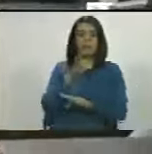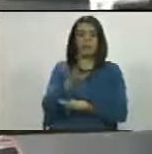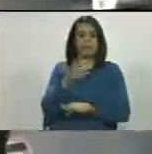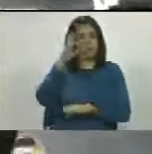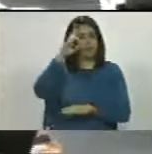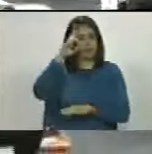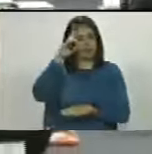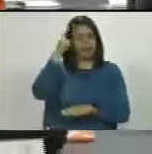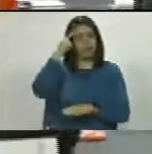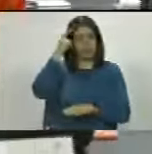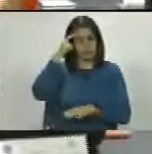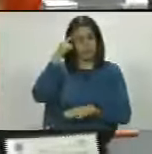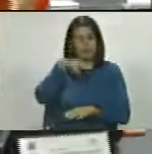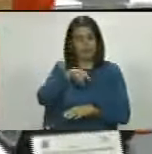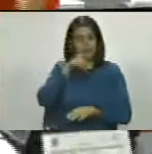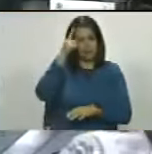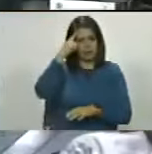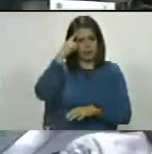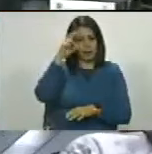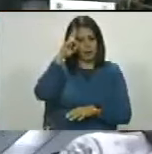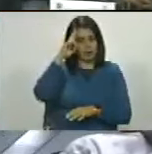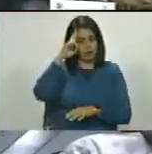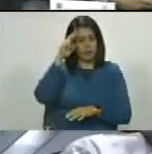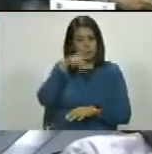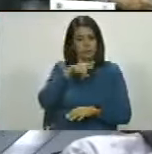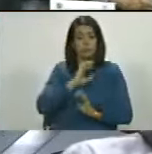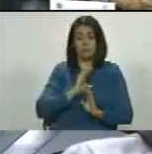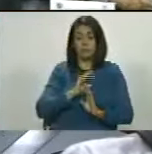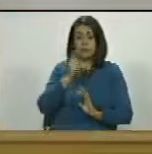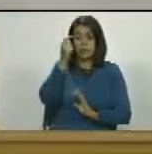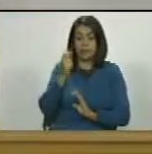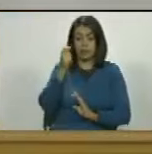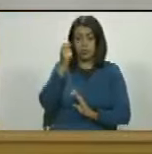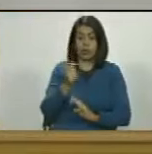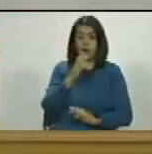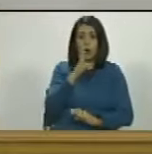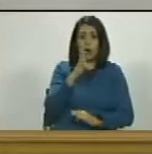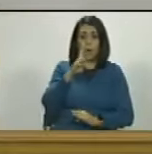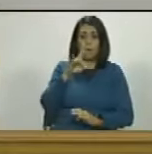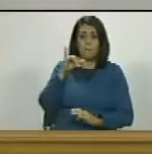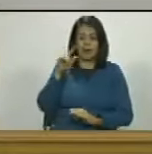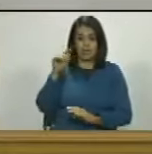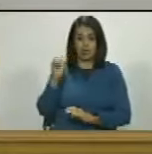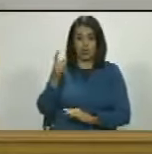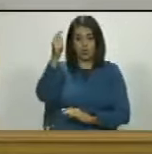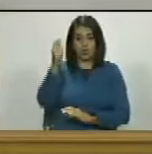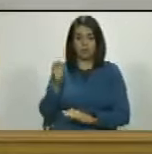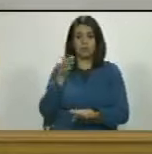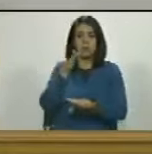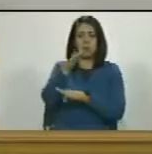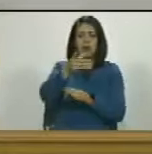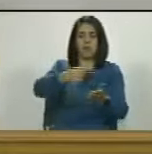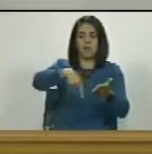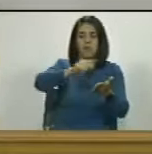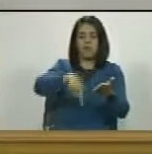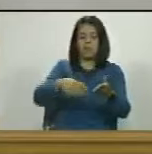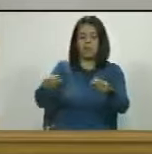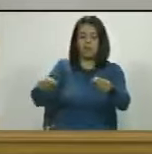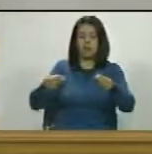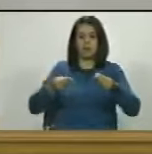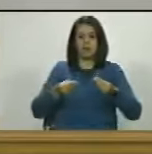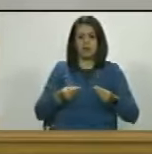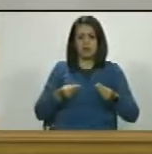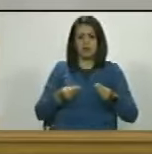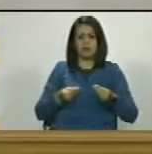lo reconozco lo señalo tiene razón el diputado Brito van a barbado y firman un papel para